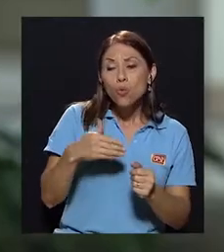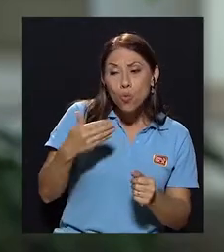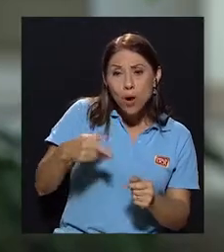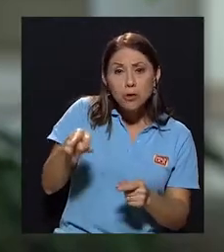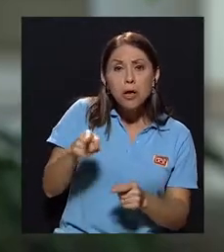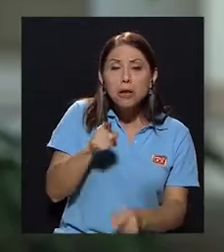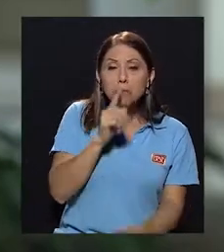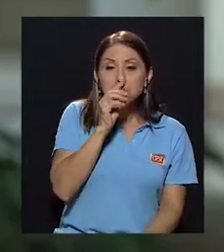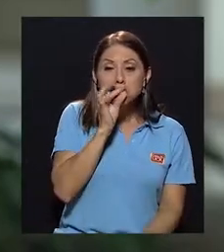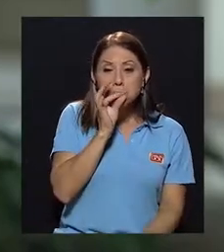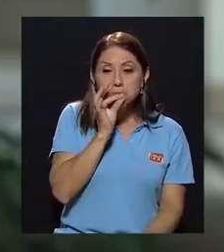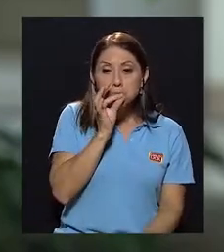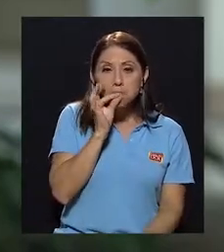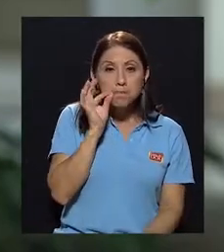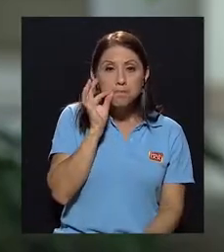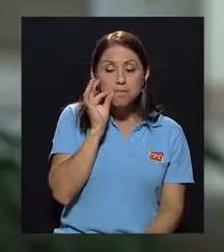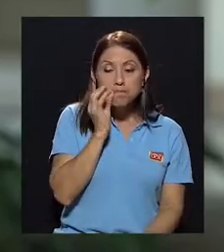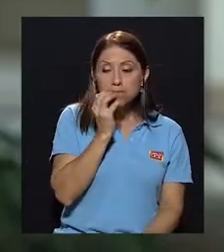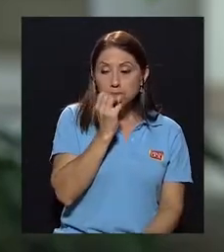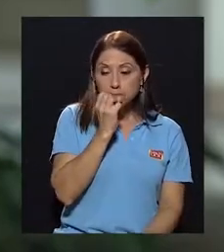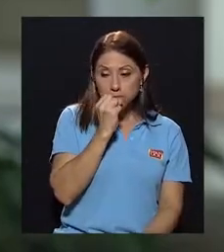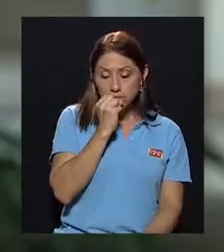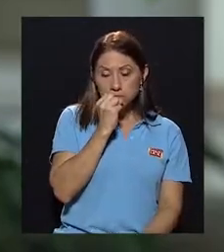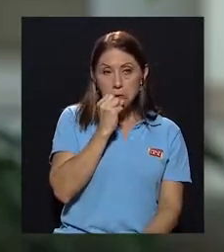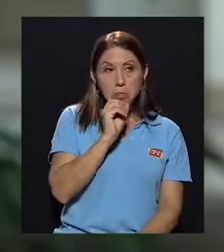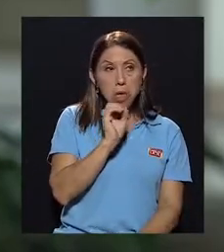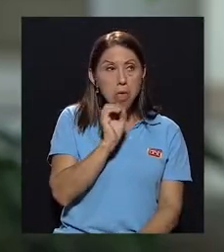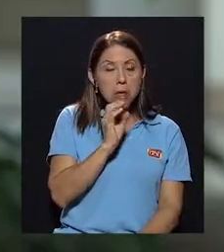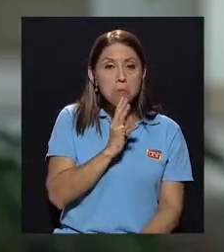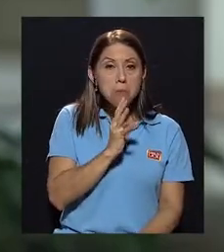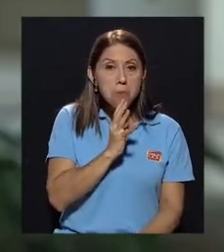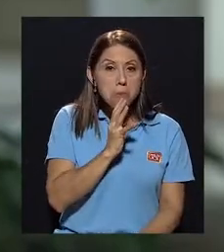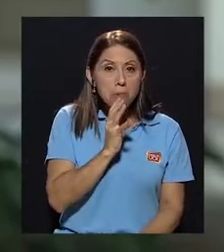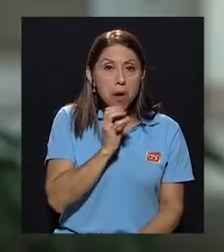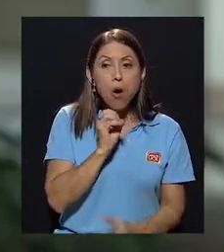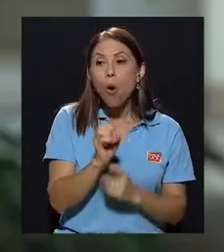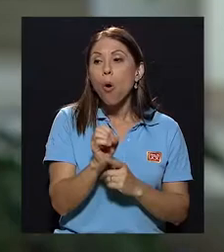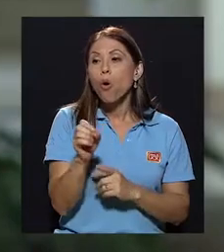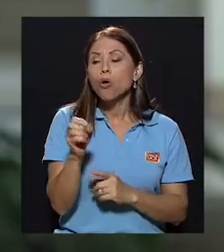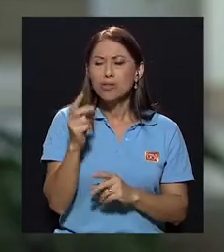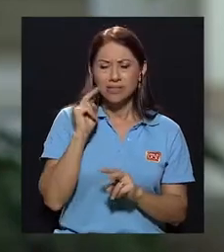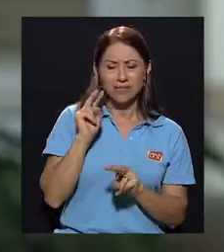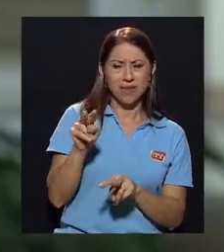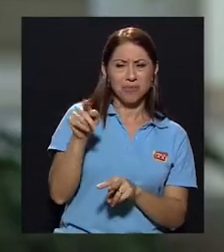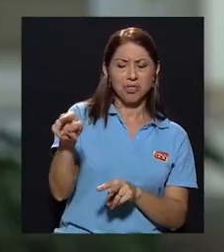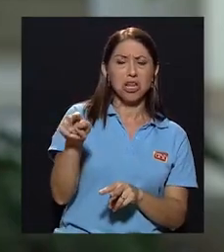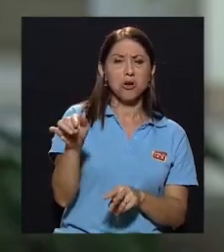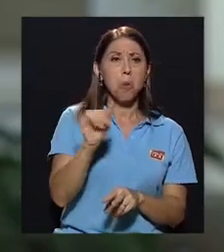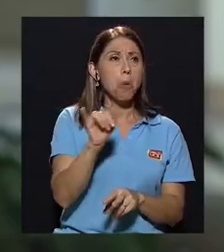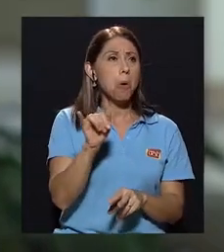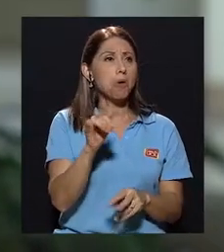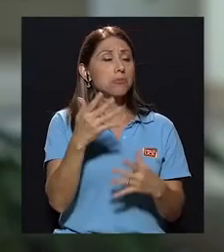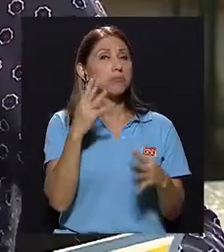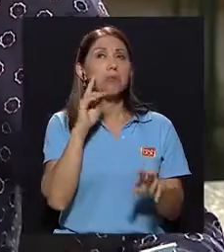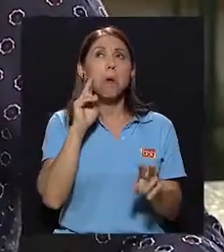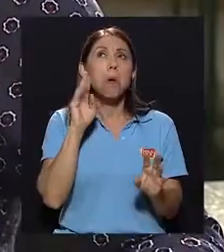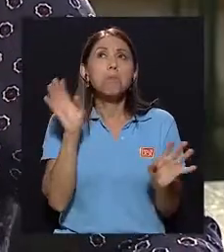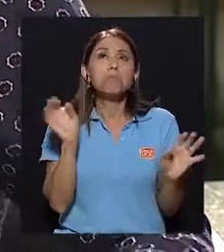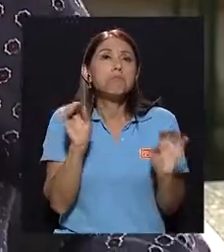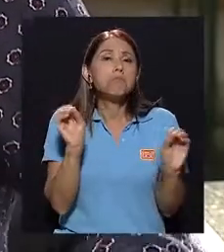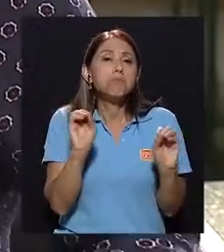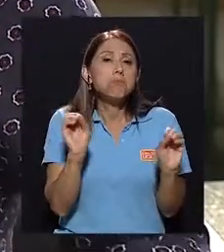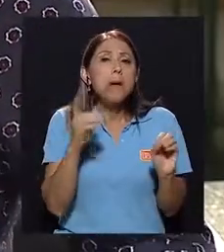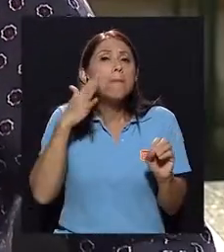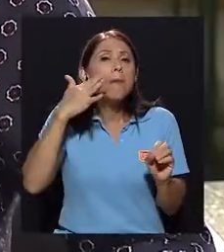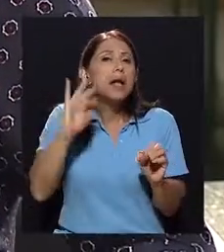cuando el niño, la niña, el adolescente hace como si nada, como si nada hubiera pasado, ya de por sí. Todo perfecto. Exactamente.